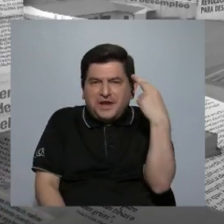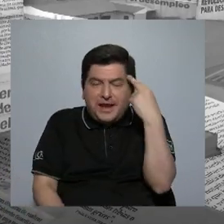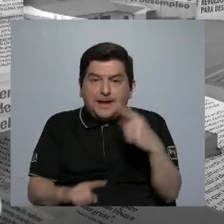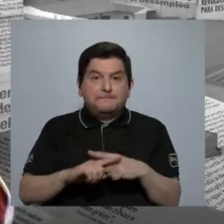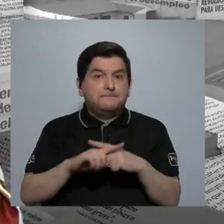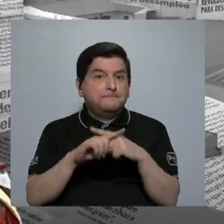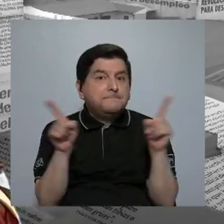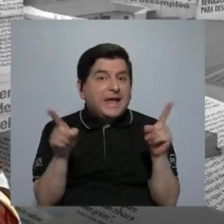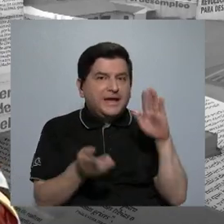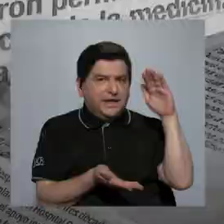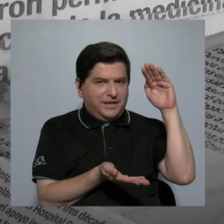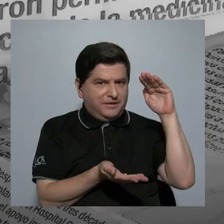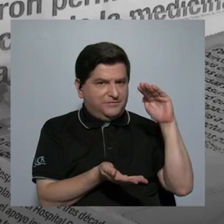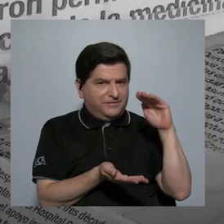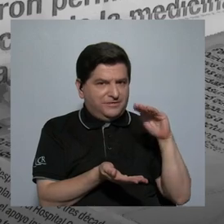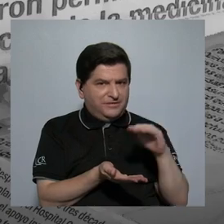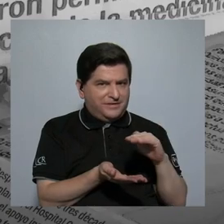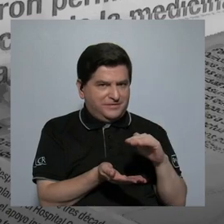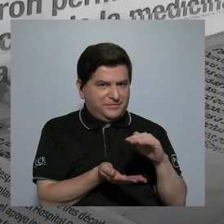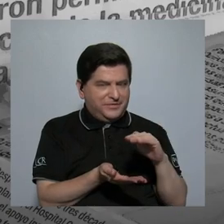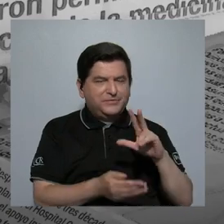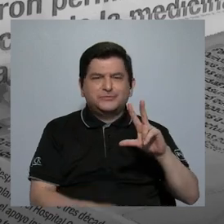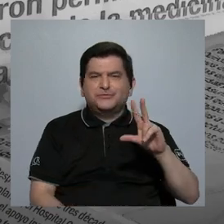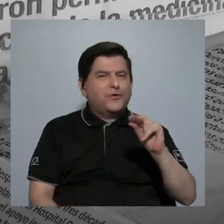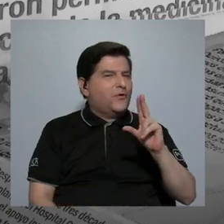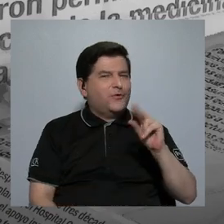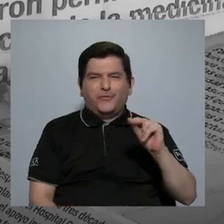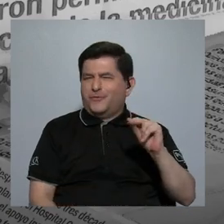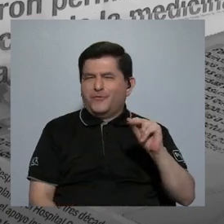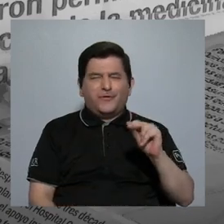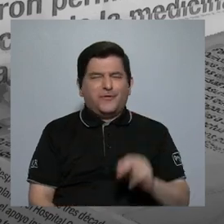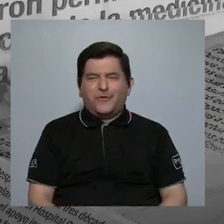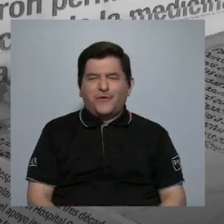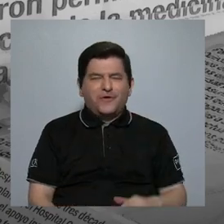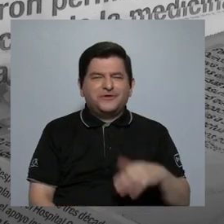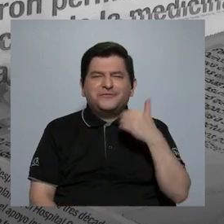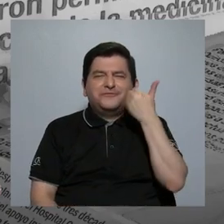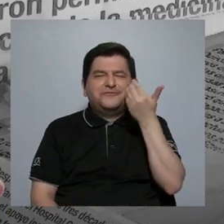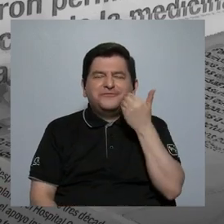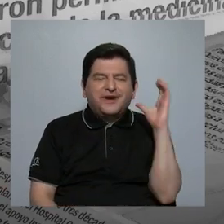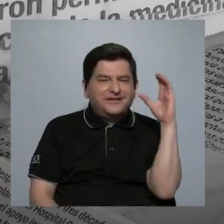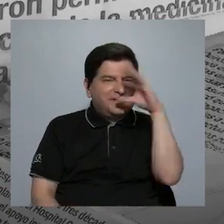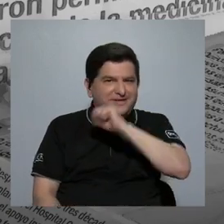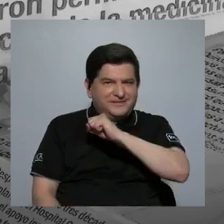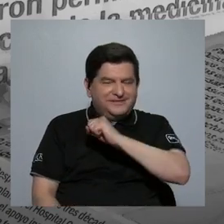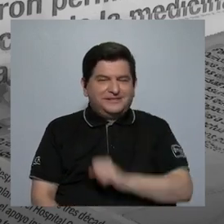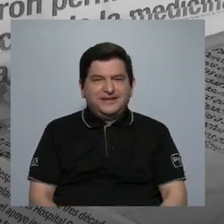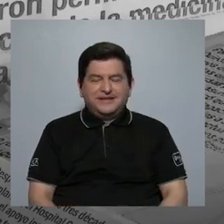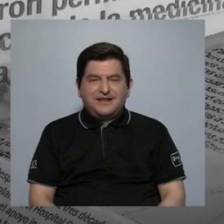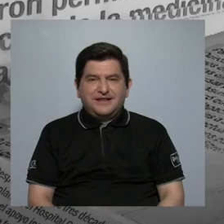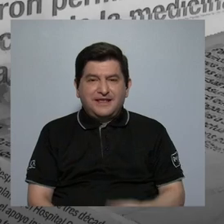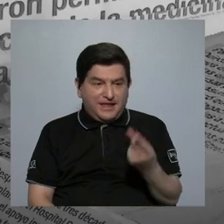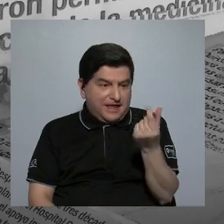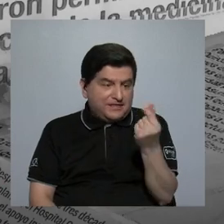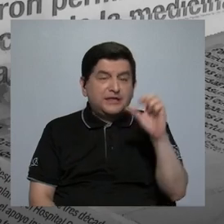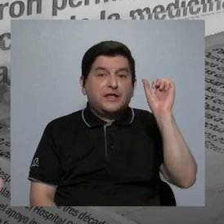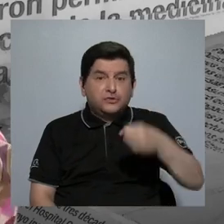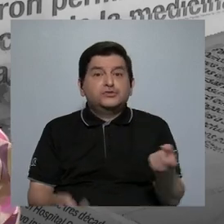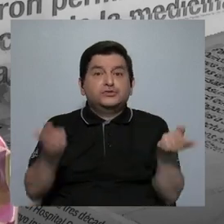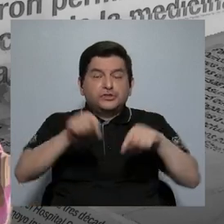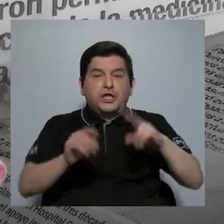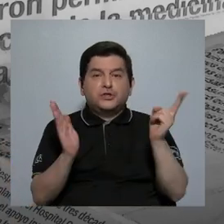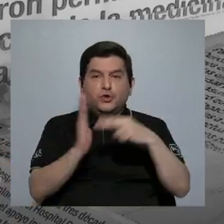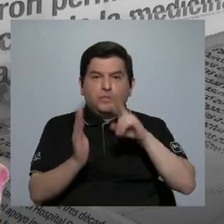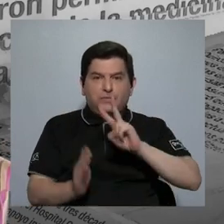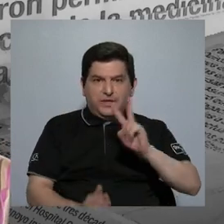de las causas. Pero la disminución no es tan evidente o tan grande en recursos como sí se